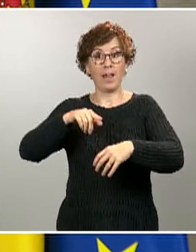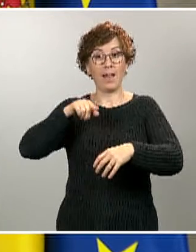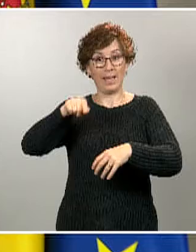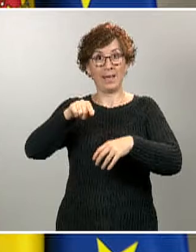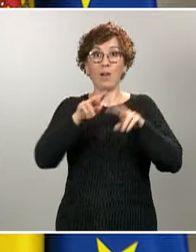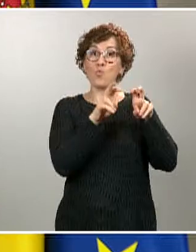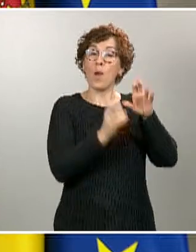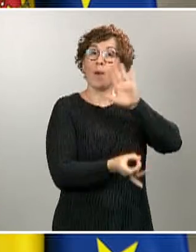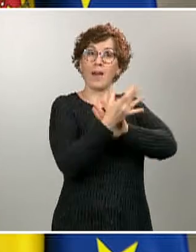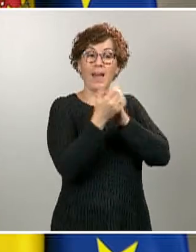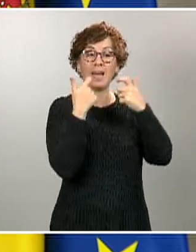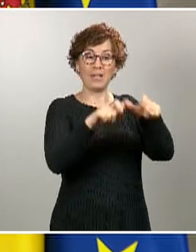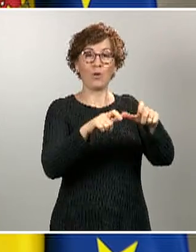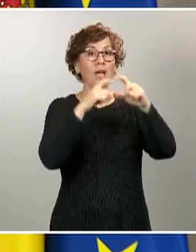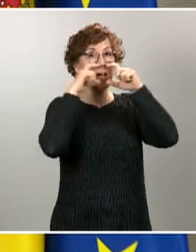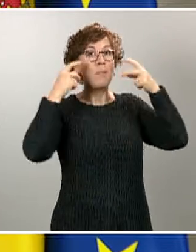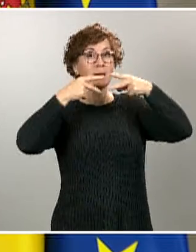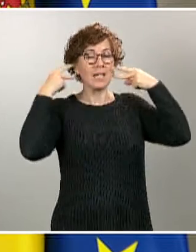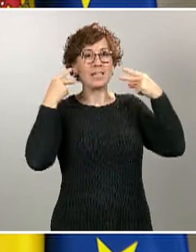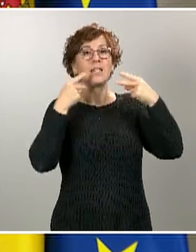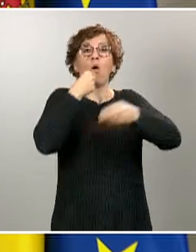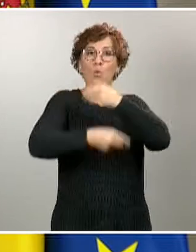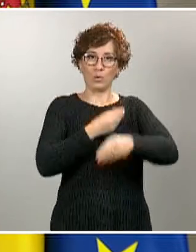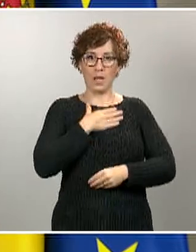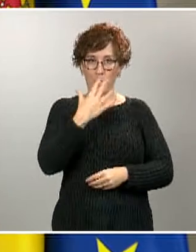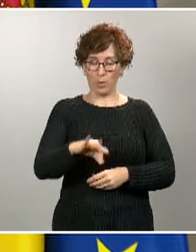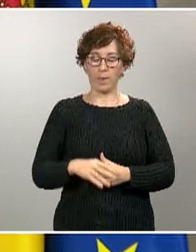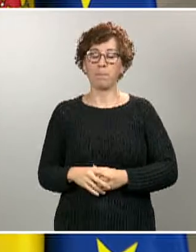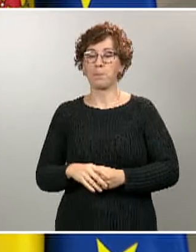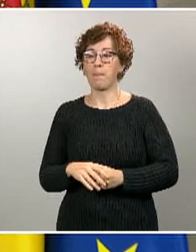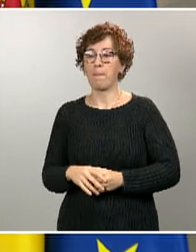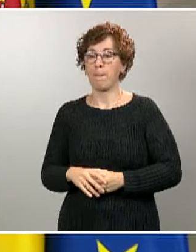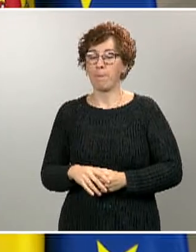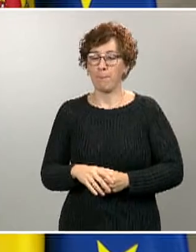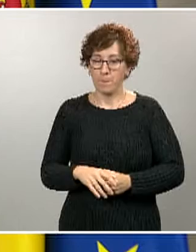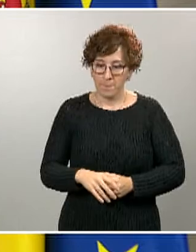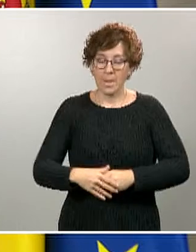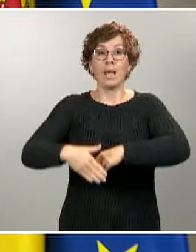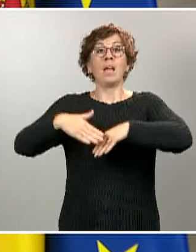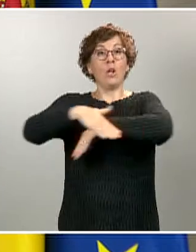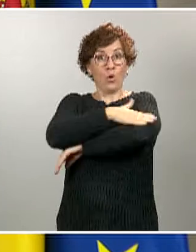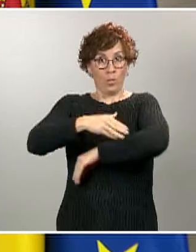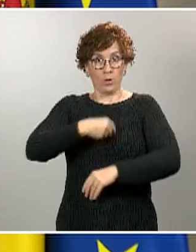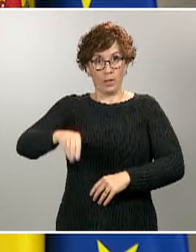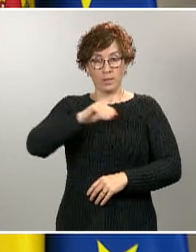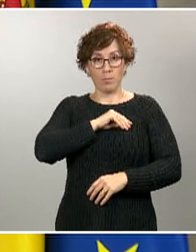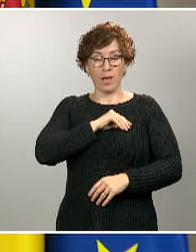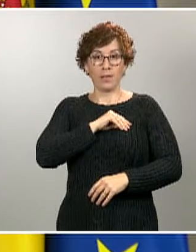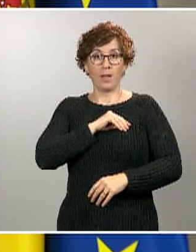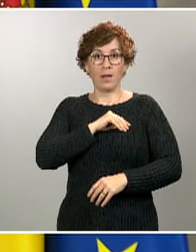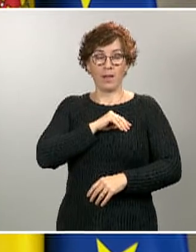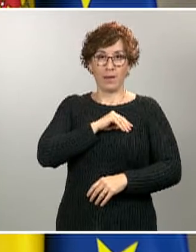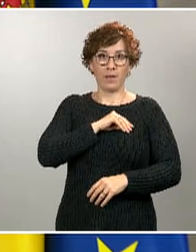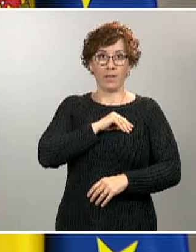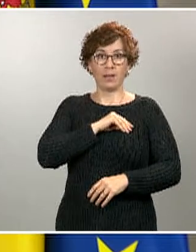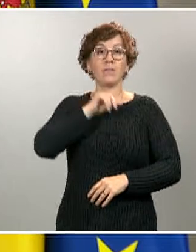de mascarilla higiénica. Primer punto. Segundo punto. El Gobierno de España, en concordancia con la decisión de